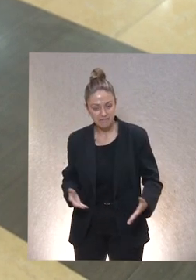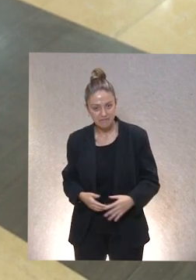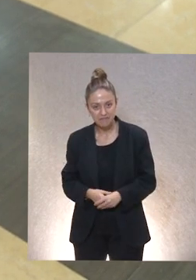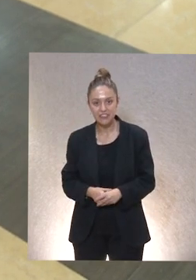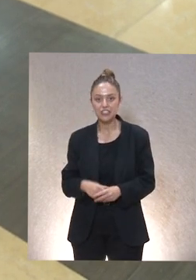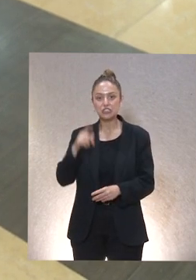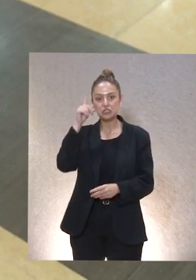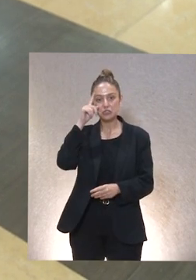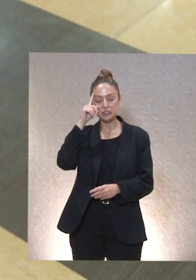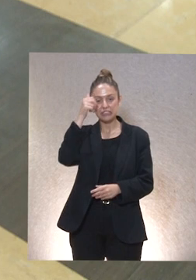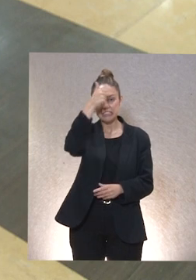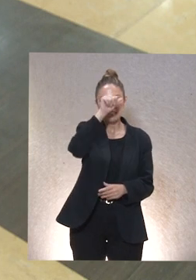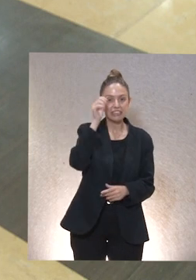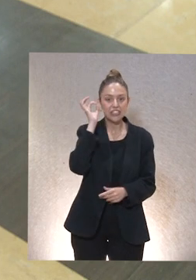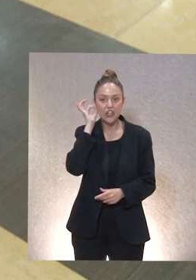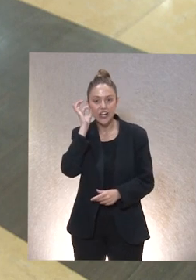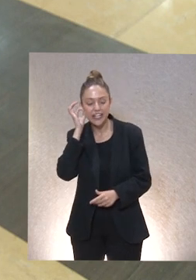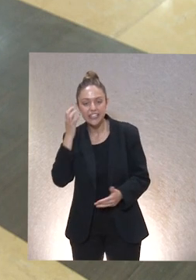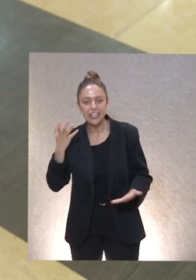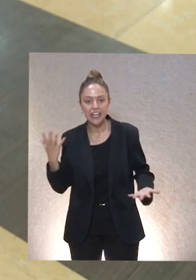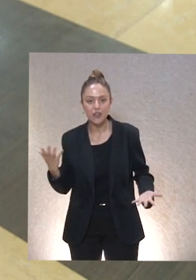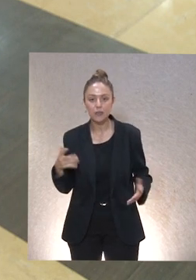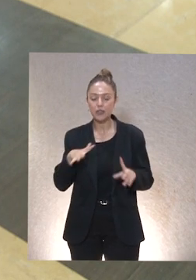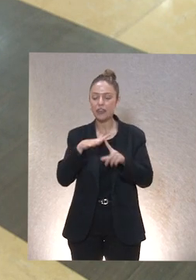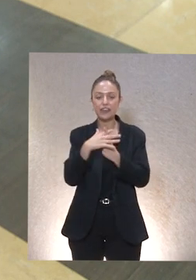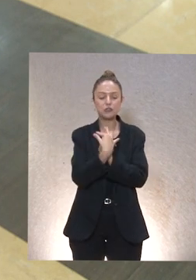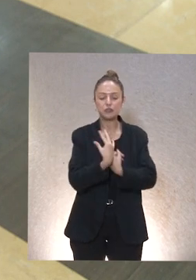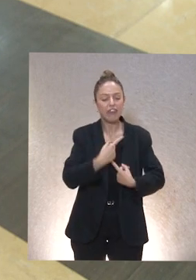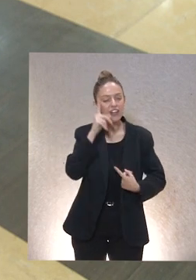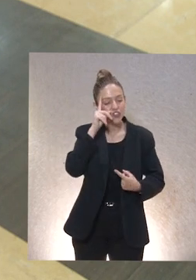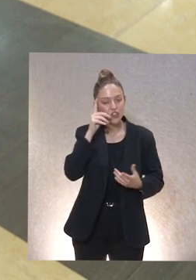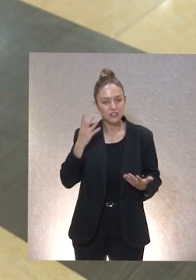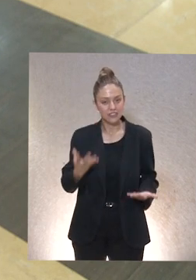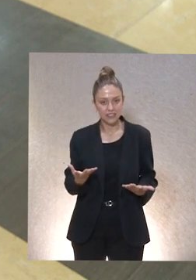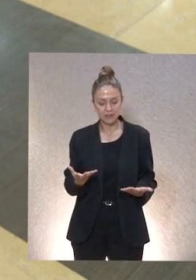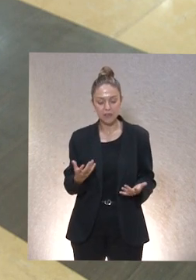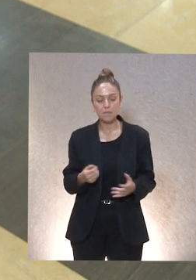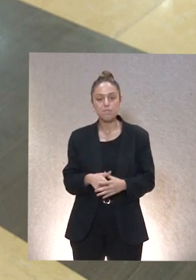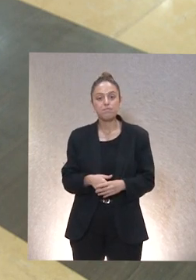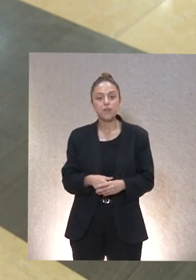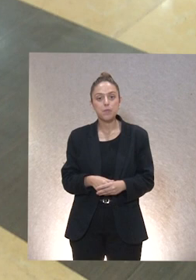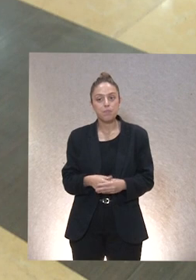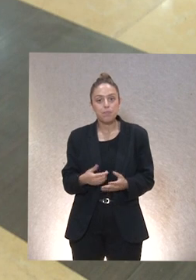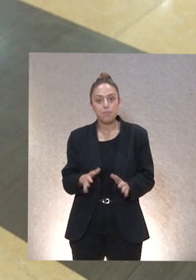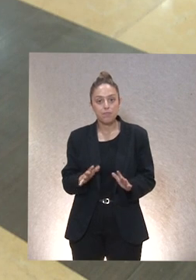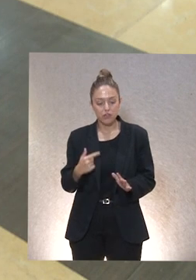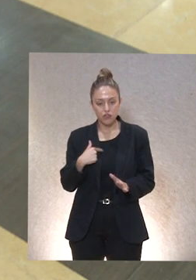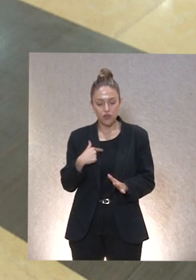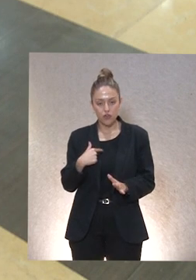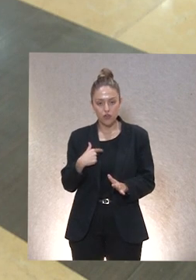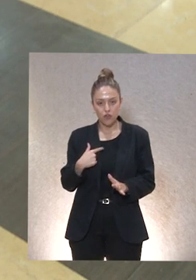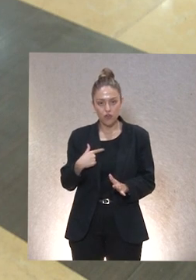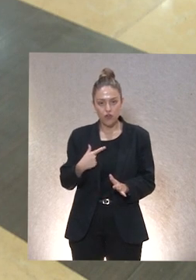el sexo, ni el género, ni cuáles son sus circunstancias, pero valiéndome un poco de la riqueza,